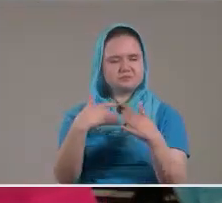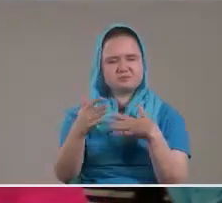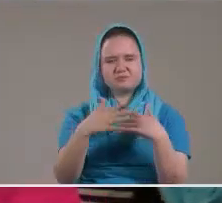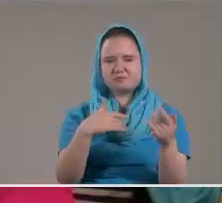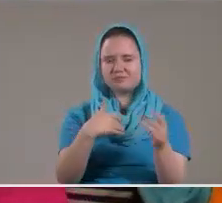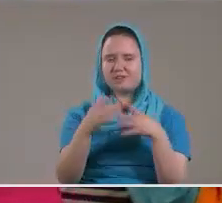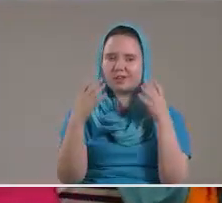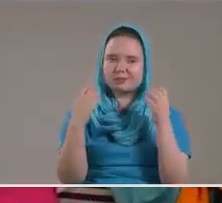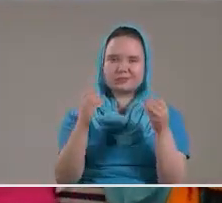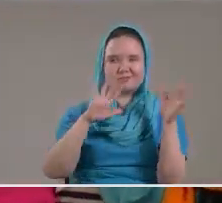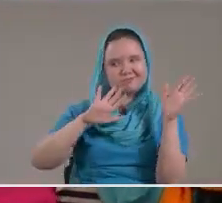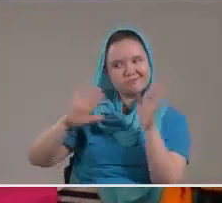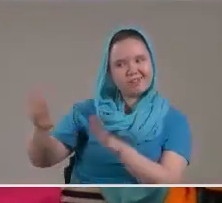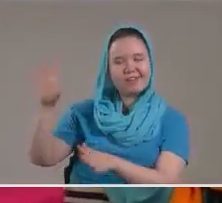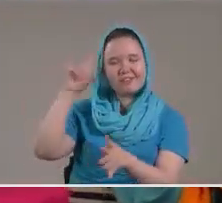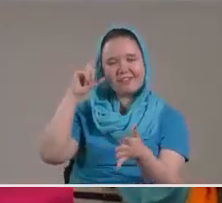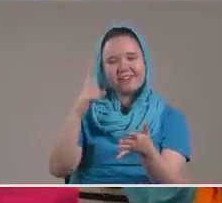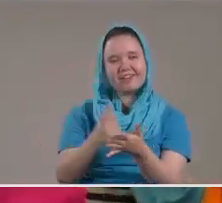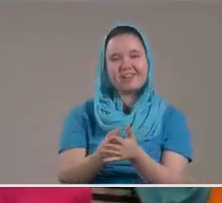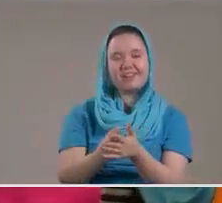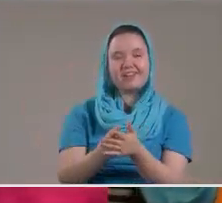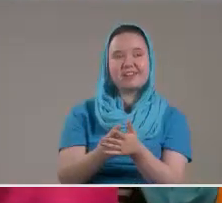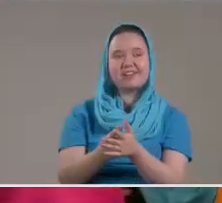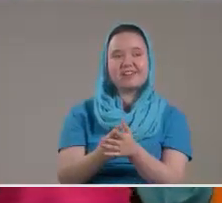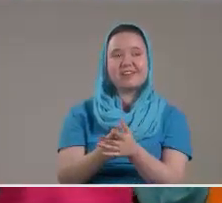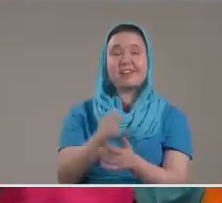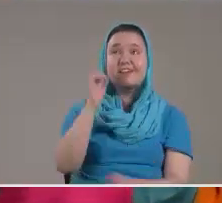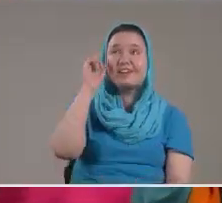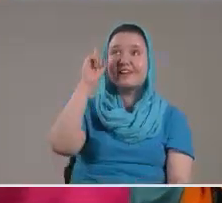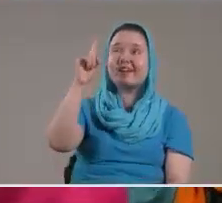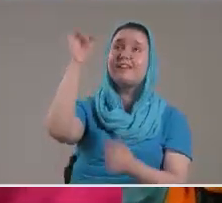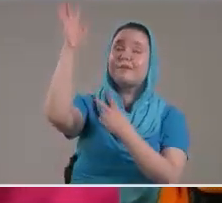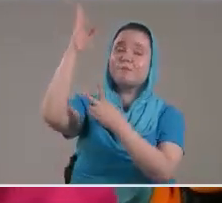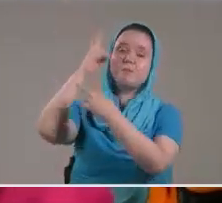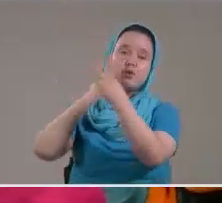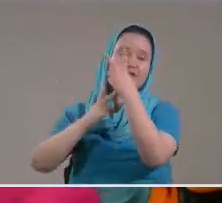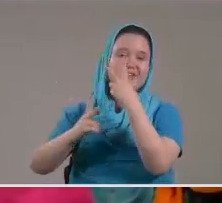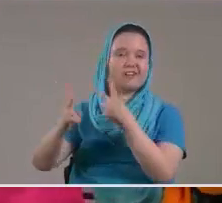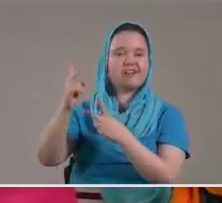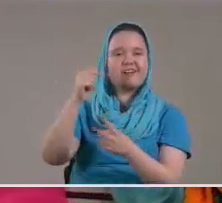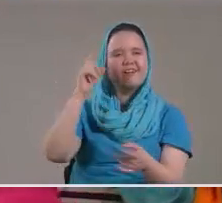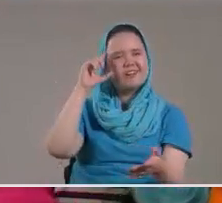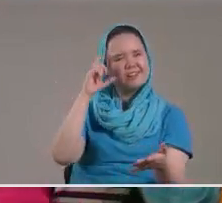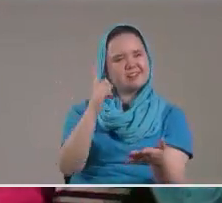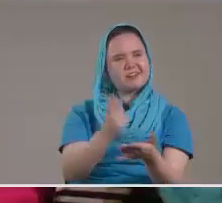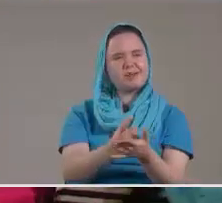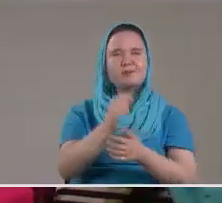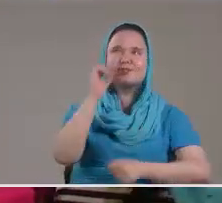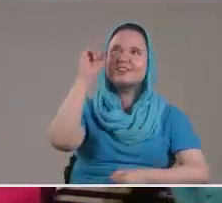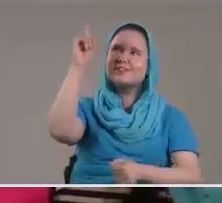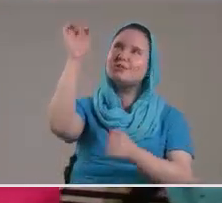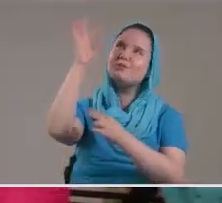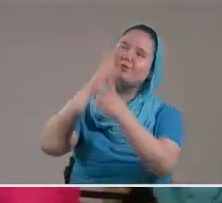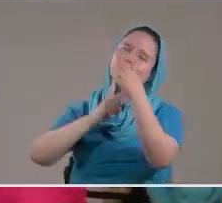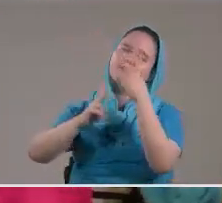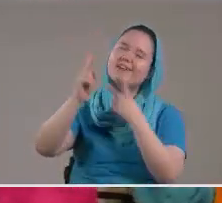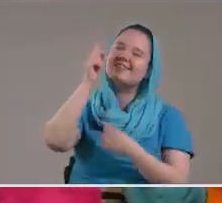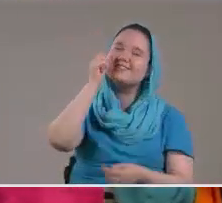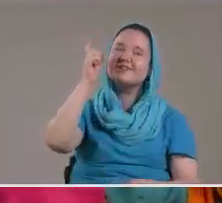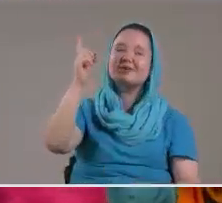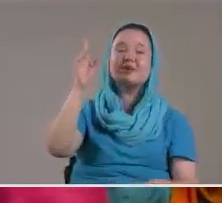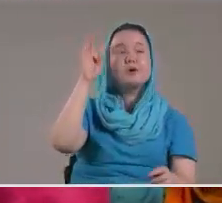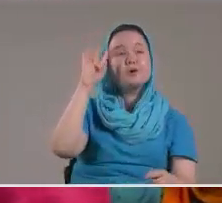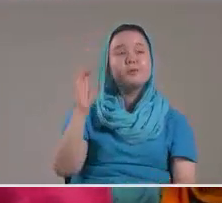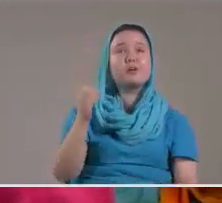creer Que Él viene Dile Señor Yo sigo creyendo Que tú volverás Porque